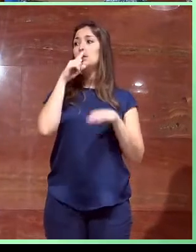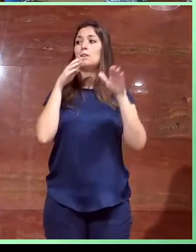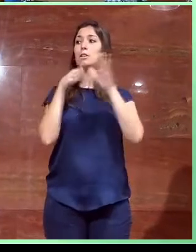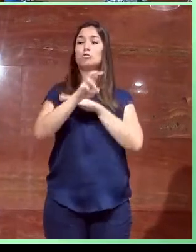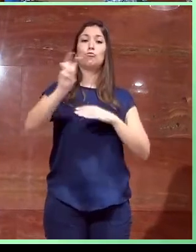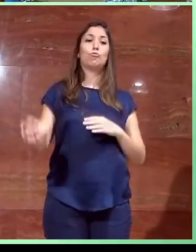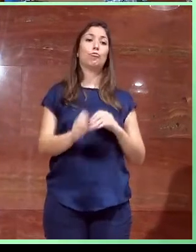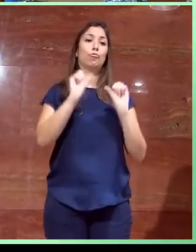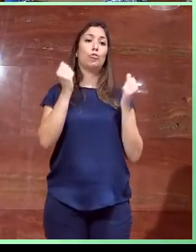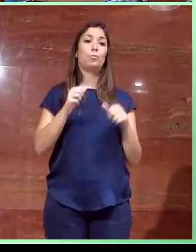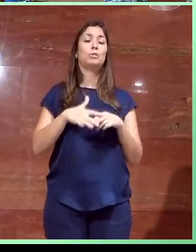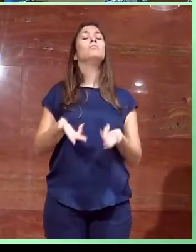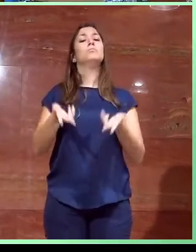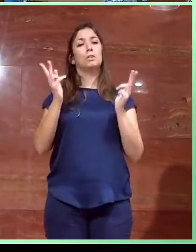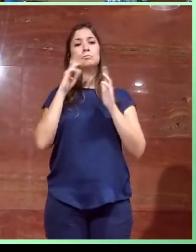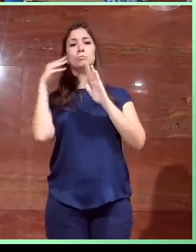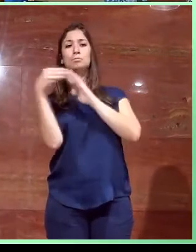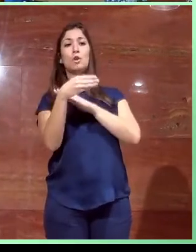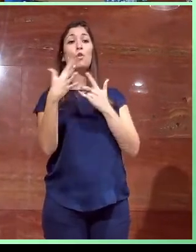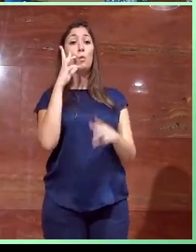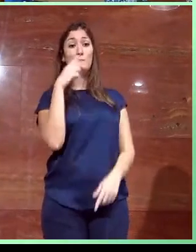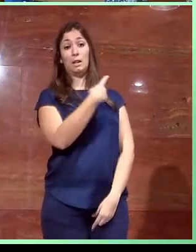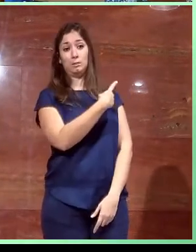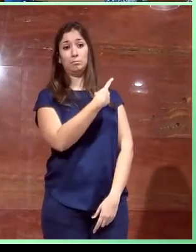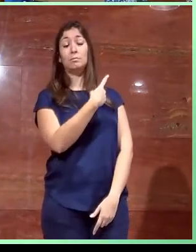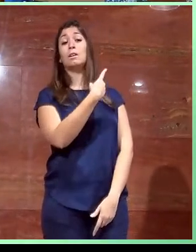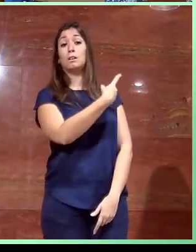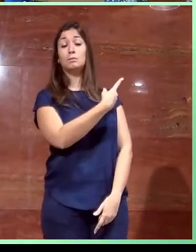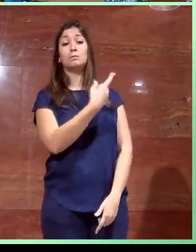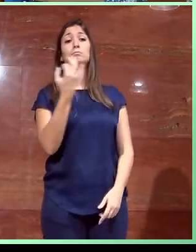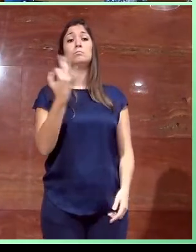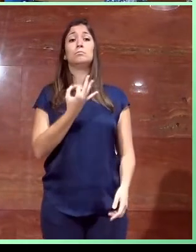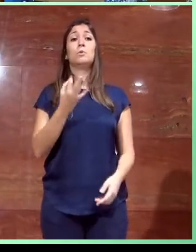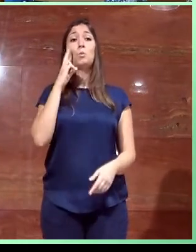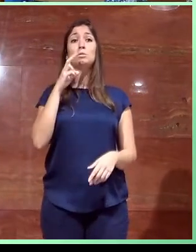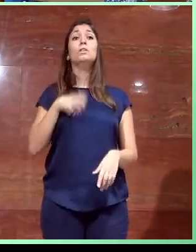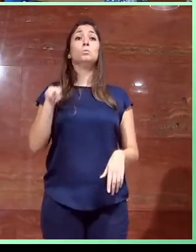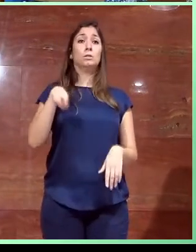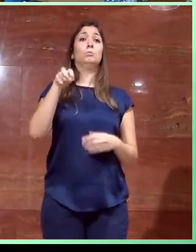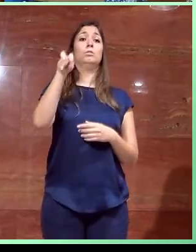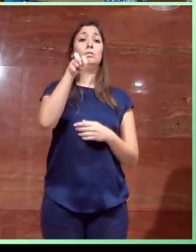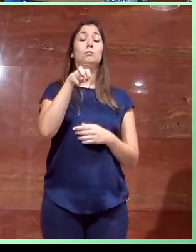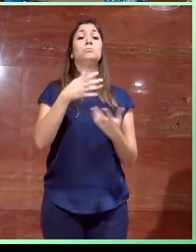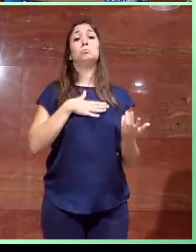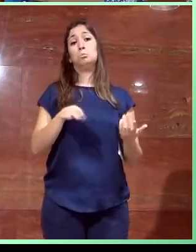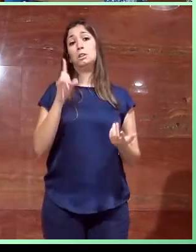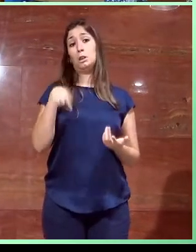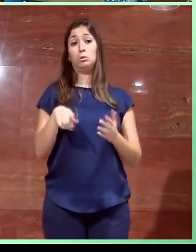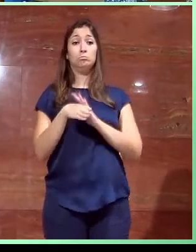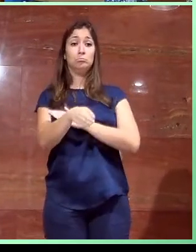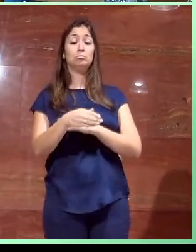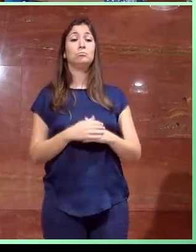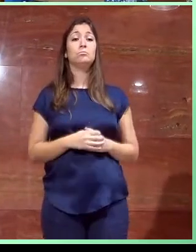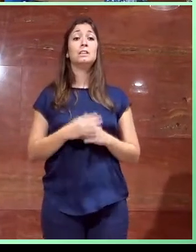de dar un acceso independiente, accesible también por este lugar, ¿no? Aquí veis que, bueno, en primer lugar tenemos estos peldaños, podemos acceder también por aquí,